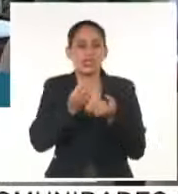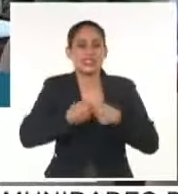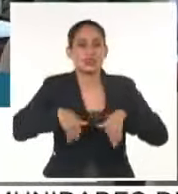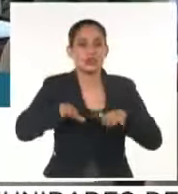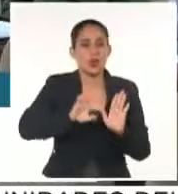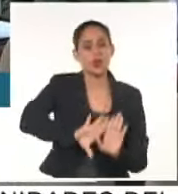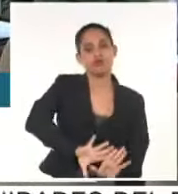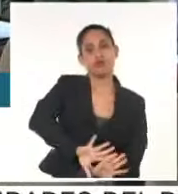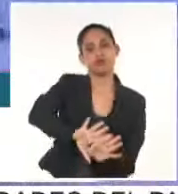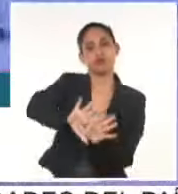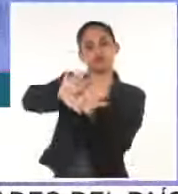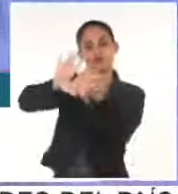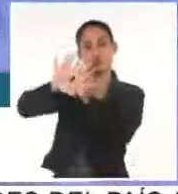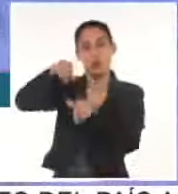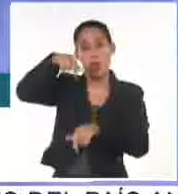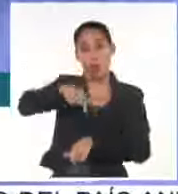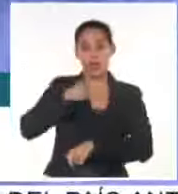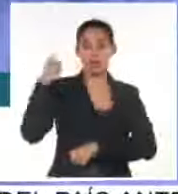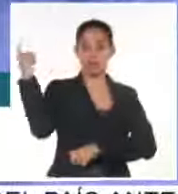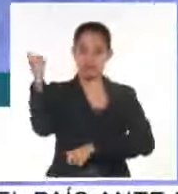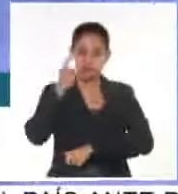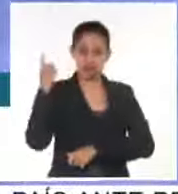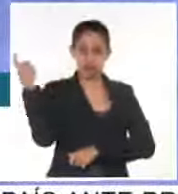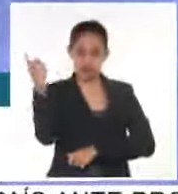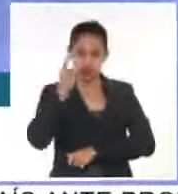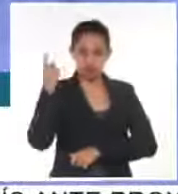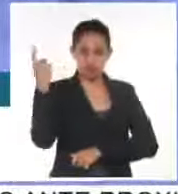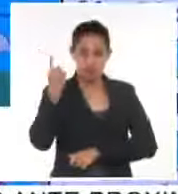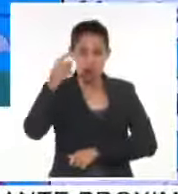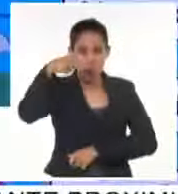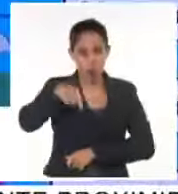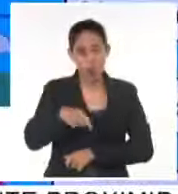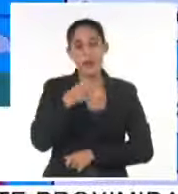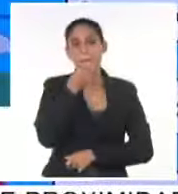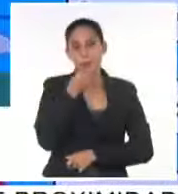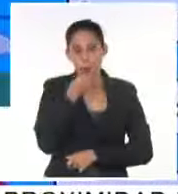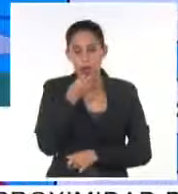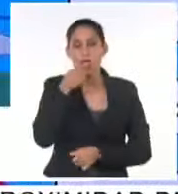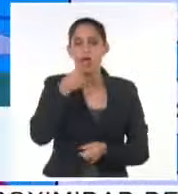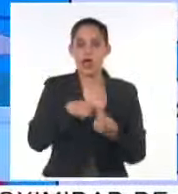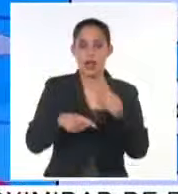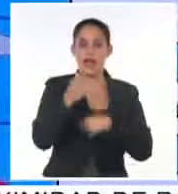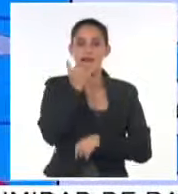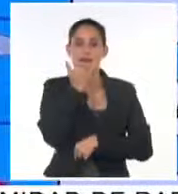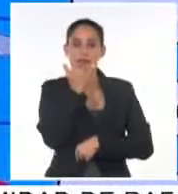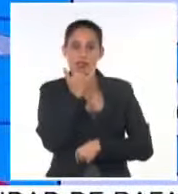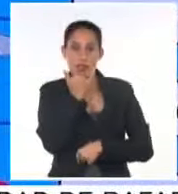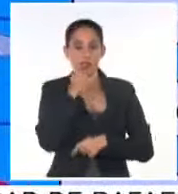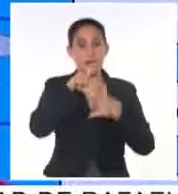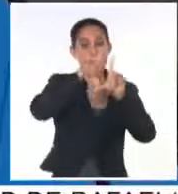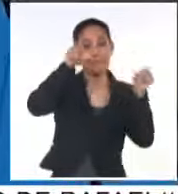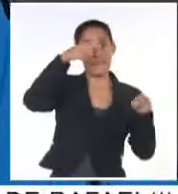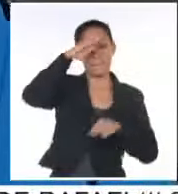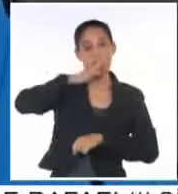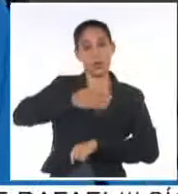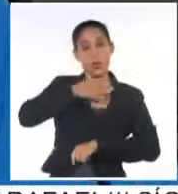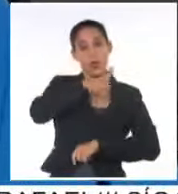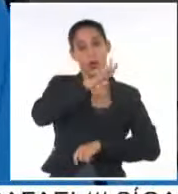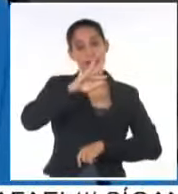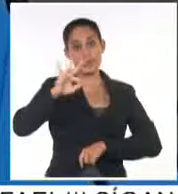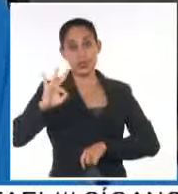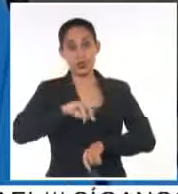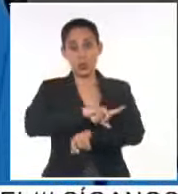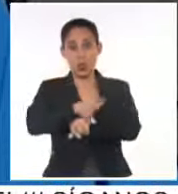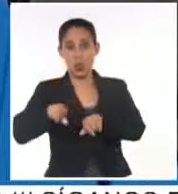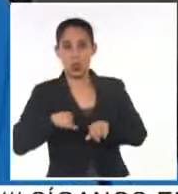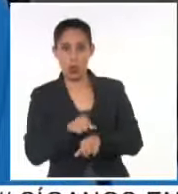trayectoria de la hoy tormenta tropical Rafael, que afectaría el occidente del país en las próximas 48 horas y podría hacerlo con